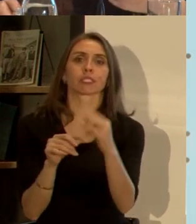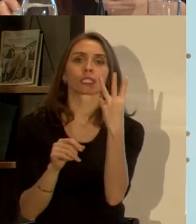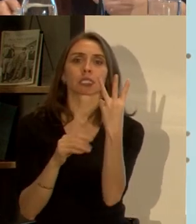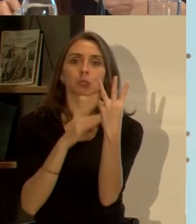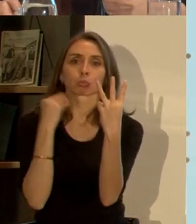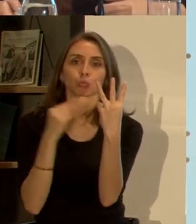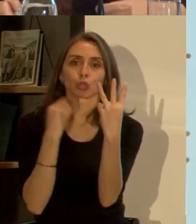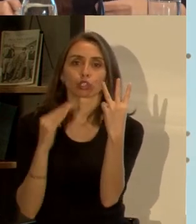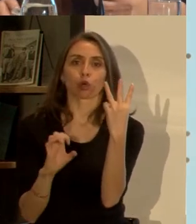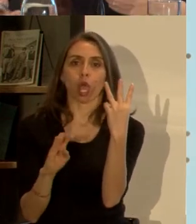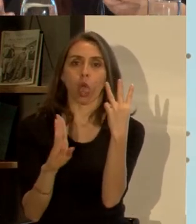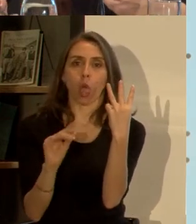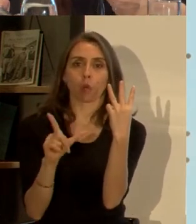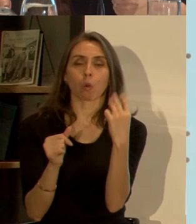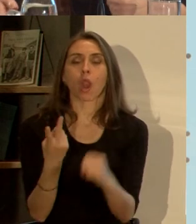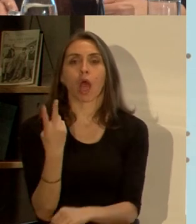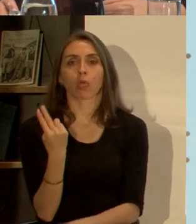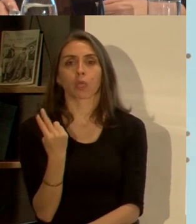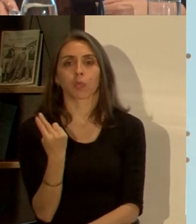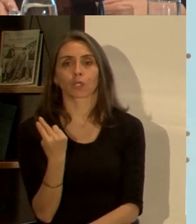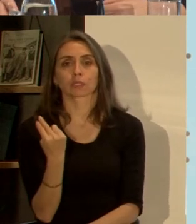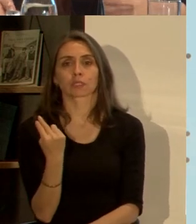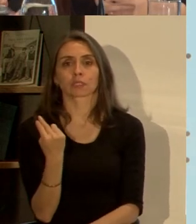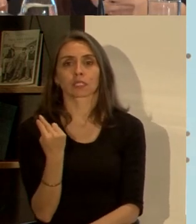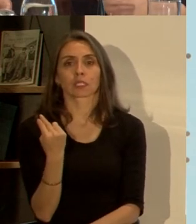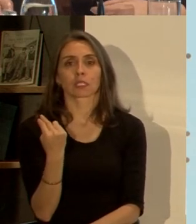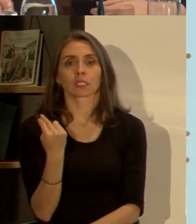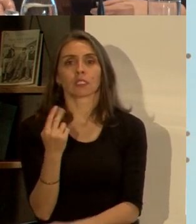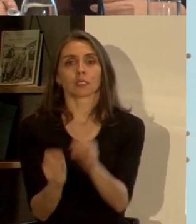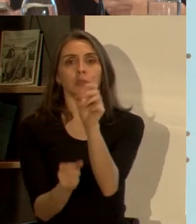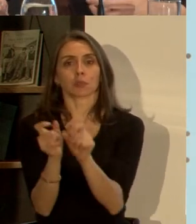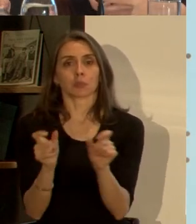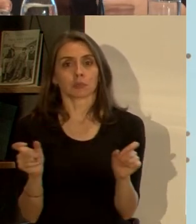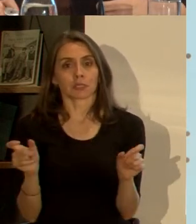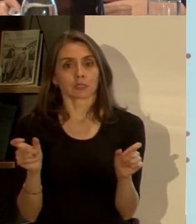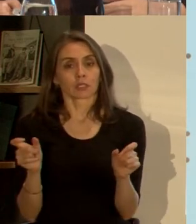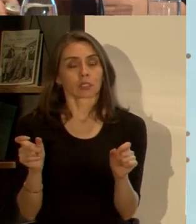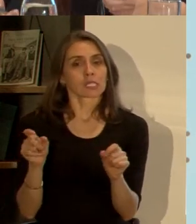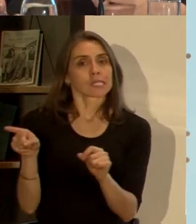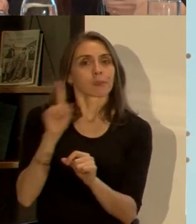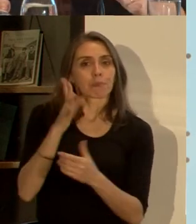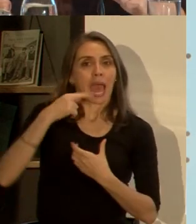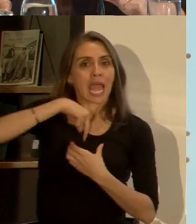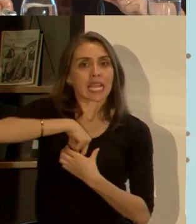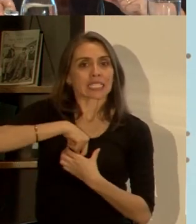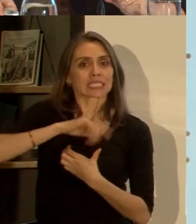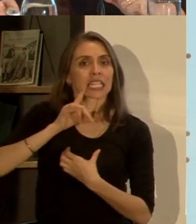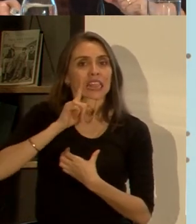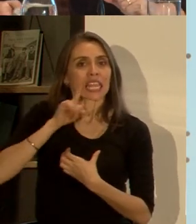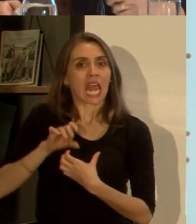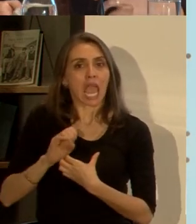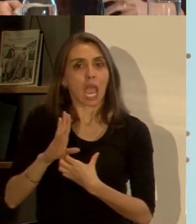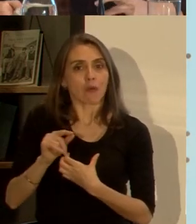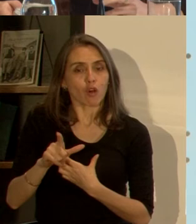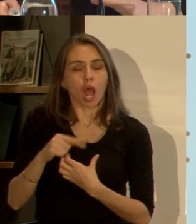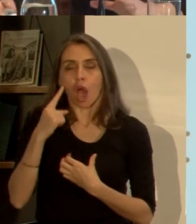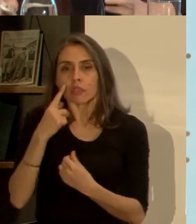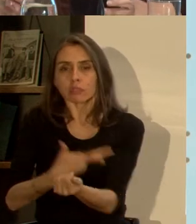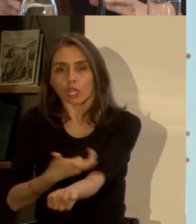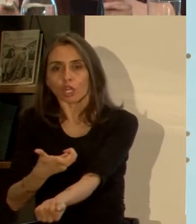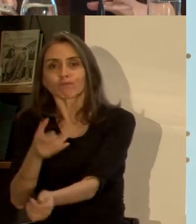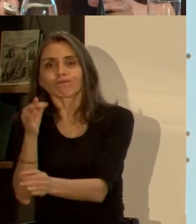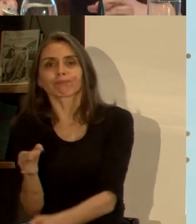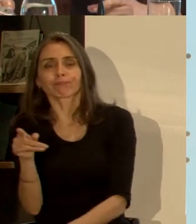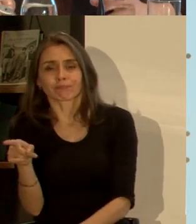fallecidos tenemos ya doce o más de doce personas sospechosas algunas confirmadas entonces estamos